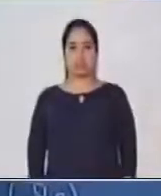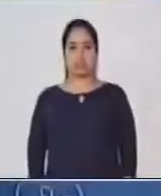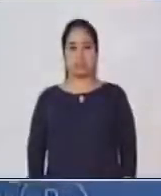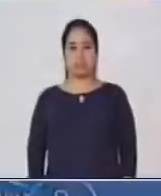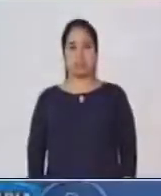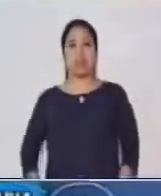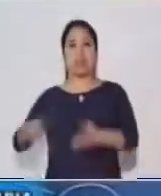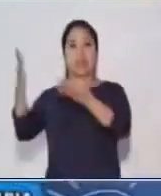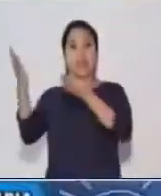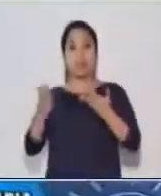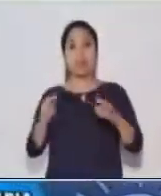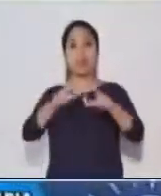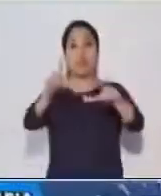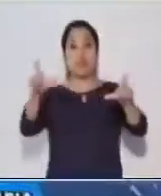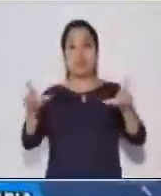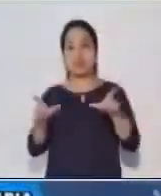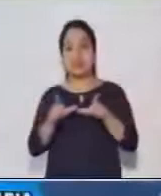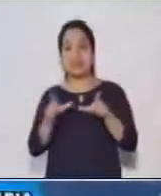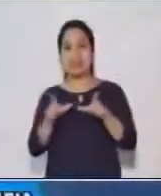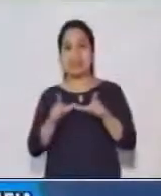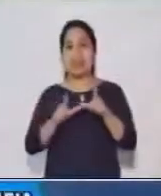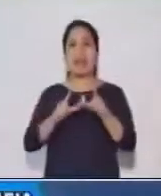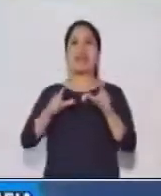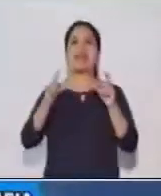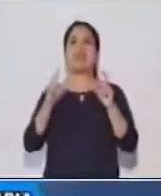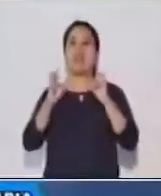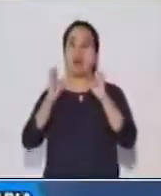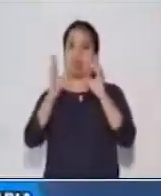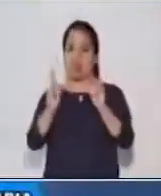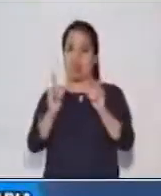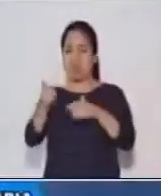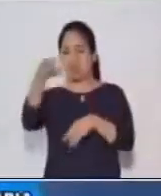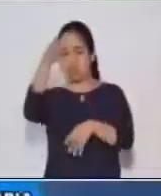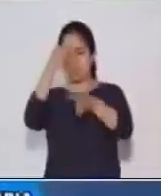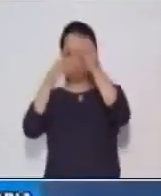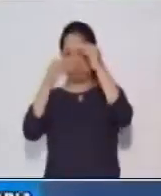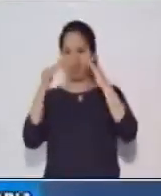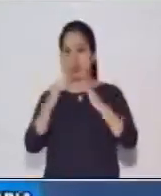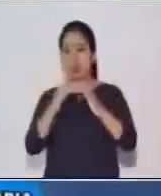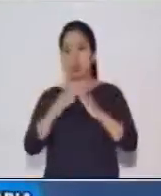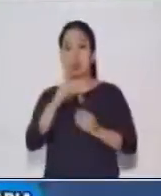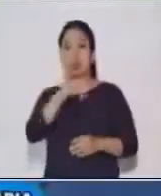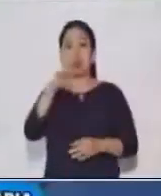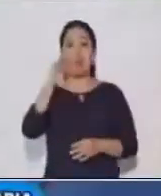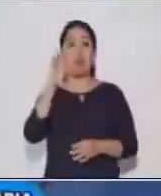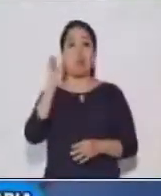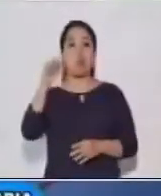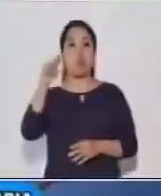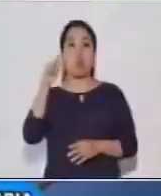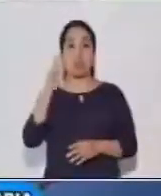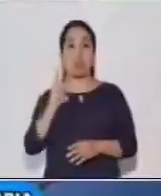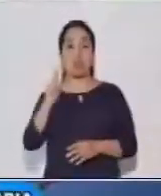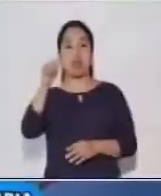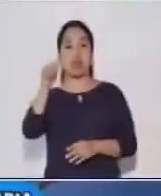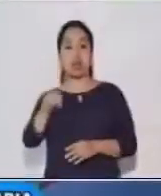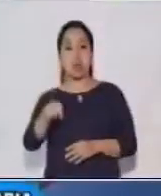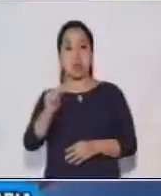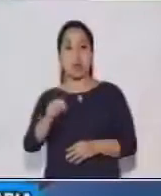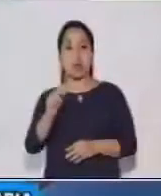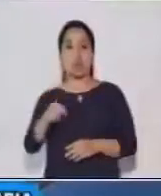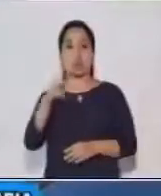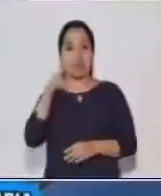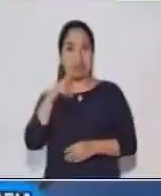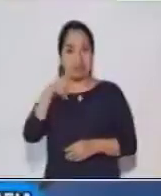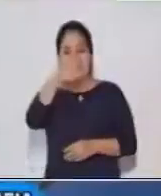Bienvenido a este espacio educativo Aprendo en Casa. Soy Wendy Anavisca y en esta oportunidad desarrollaré el tema